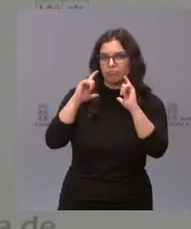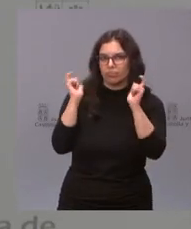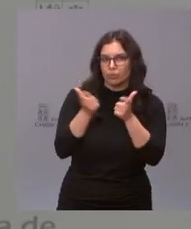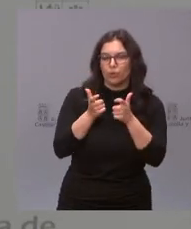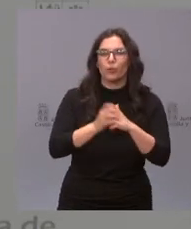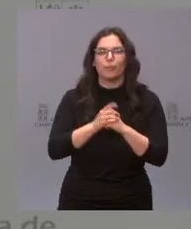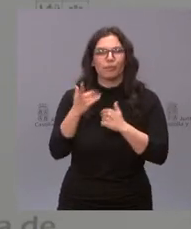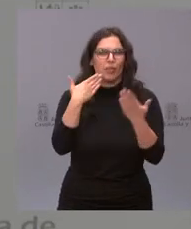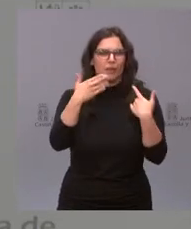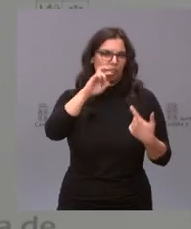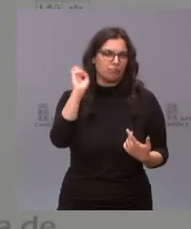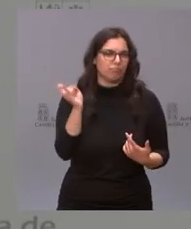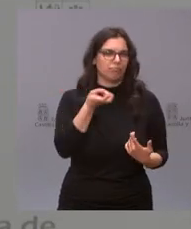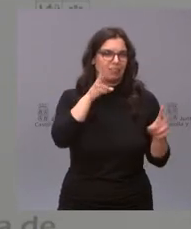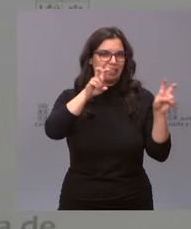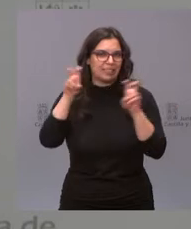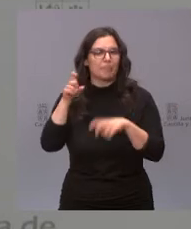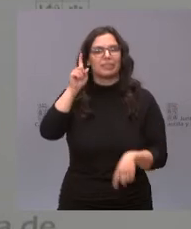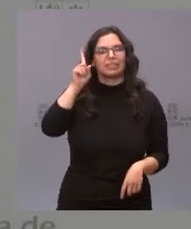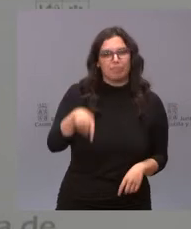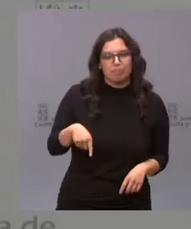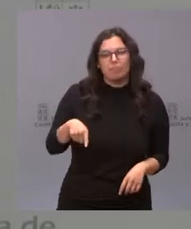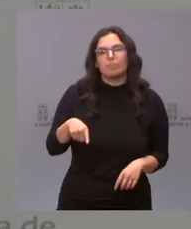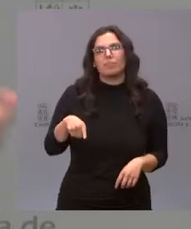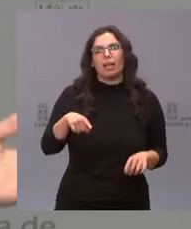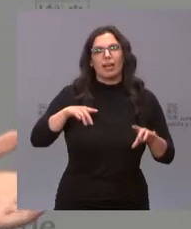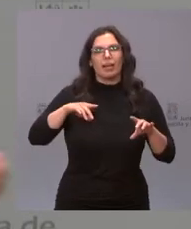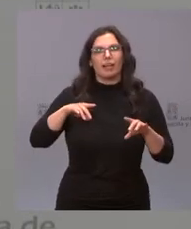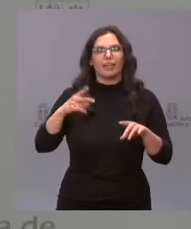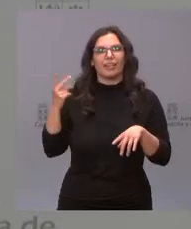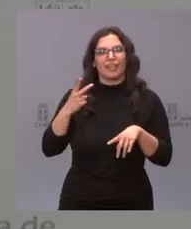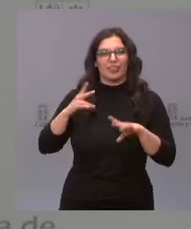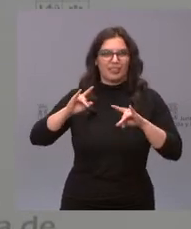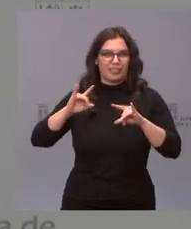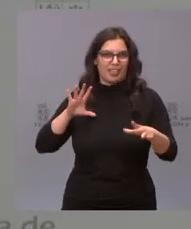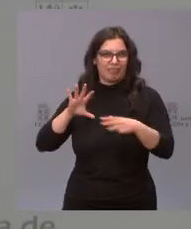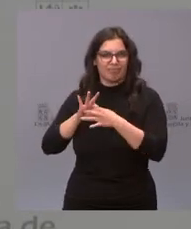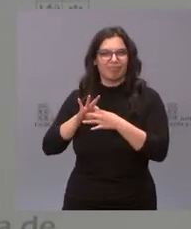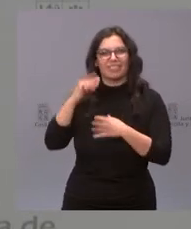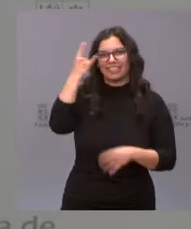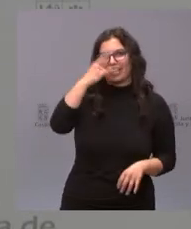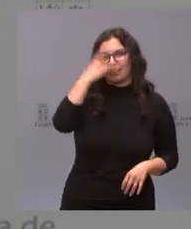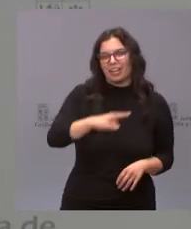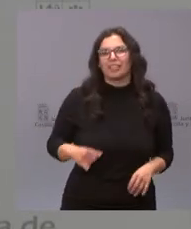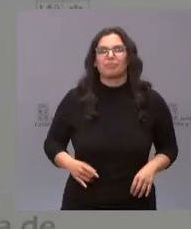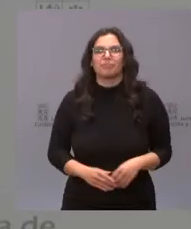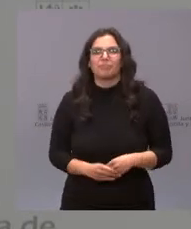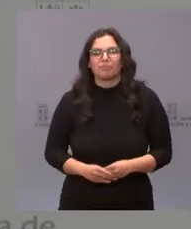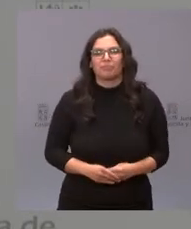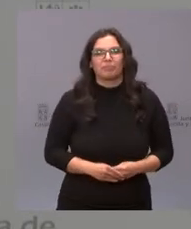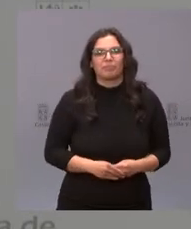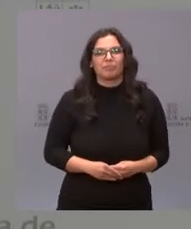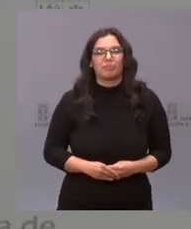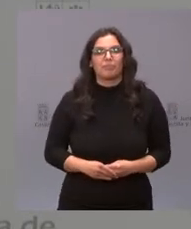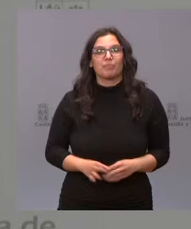Hemos hablado de muchas cosas, también de nuestra tierra de origen, de Salamanca. Pero el